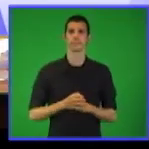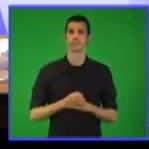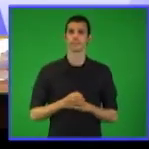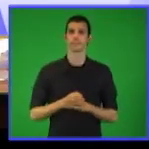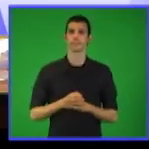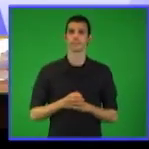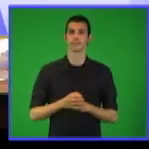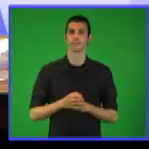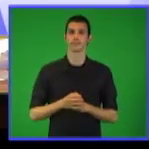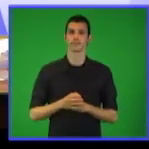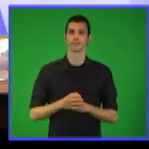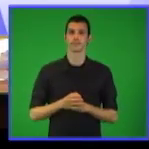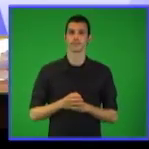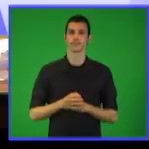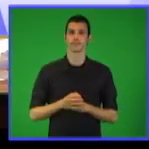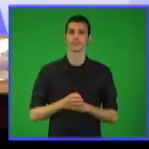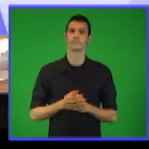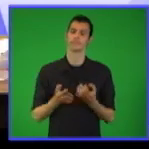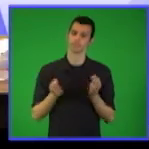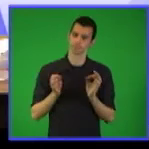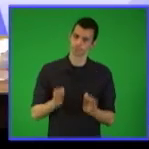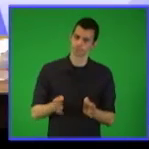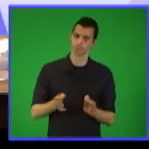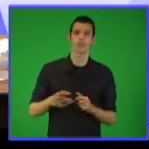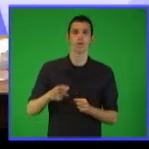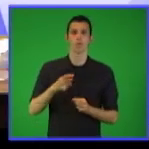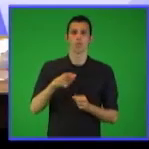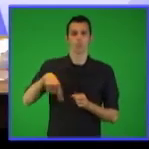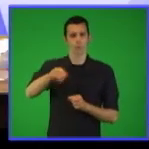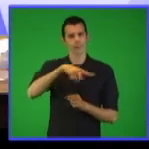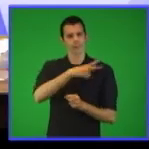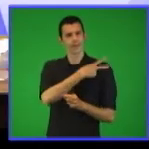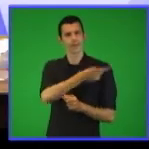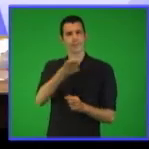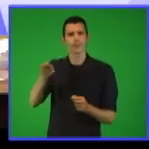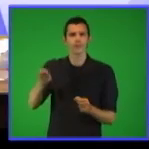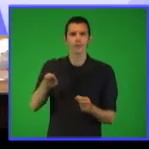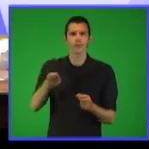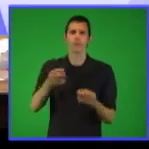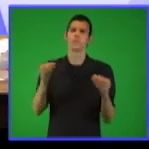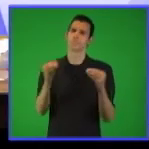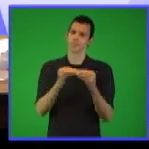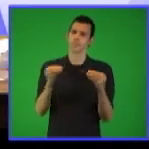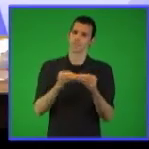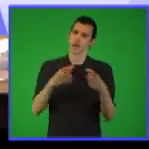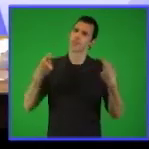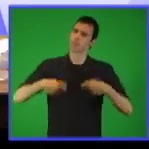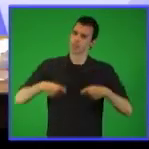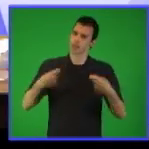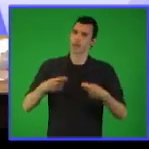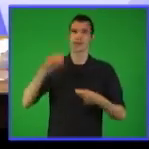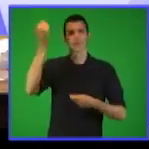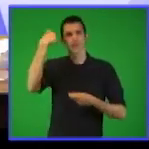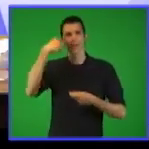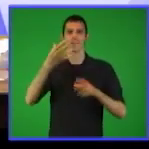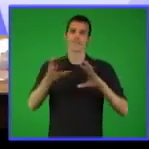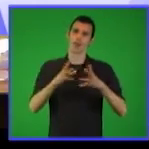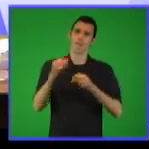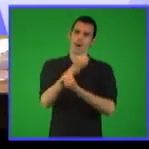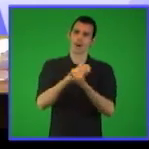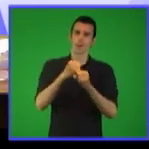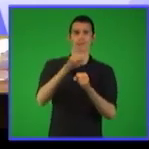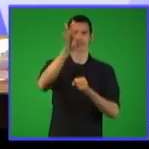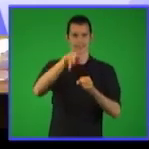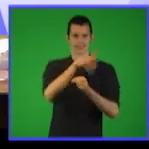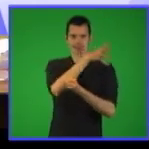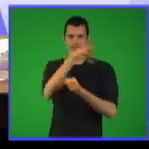tanto, los maestros y profesores tienen que aprender a hacer para enseñar a sus estudiantes cómo